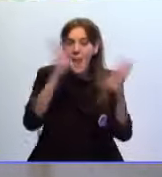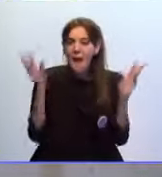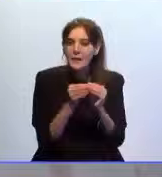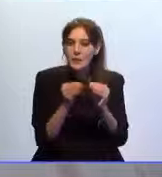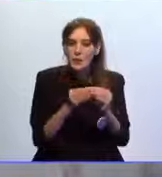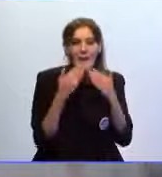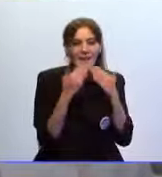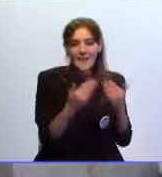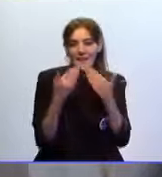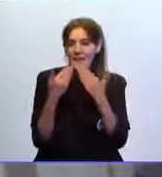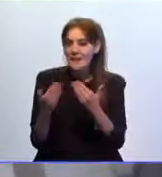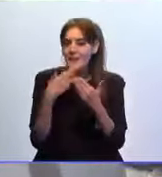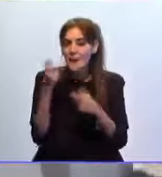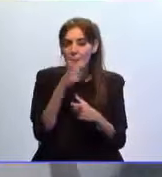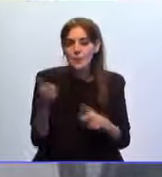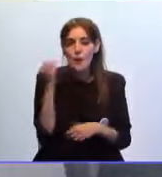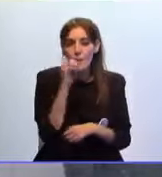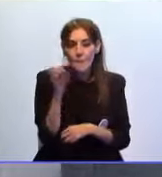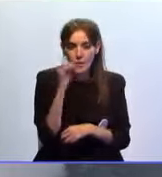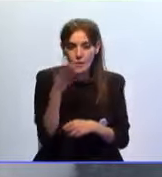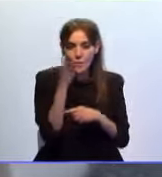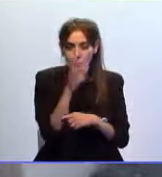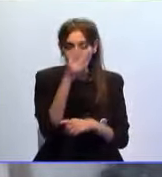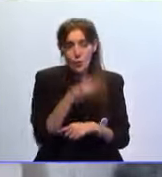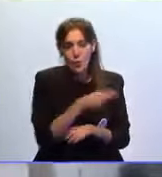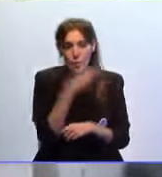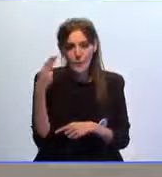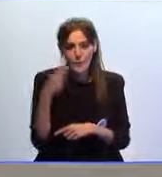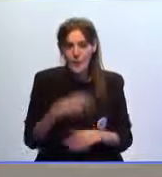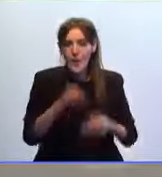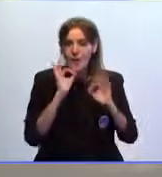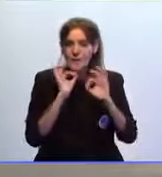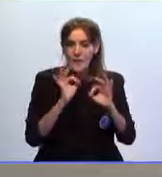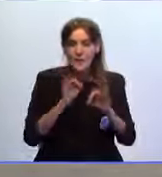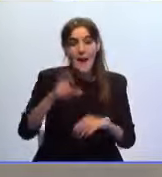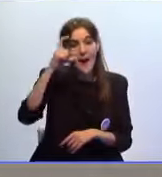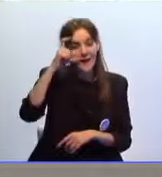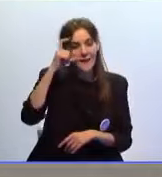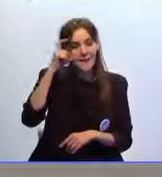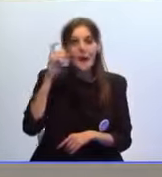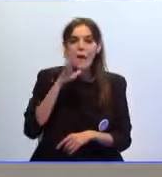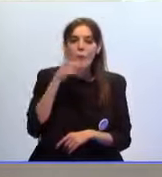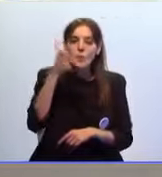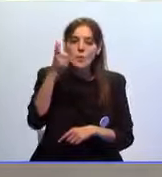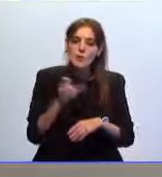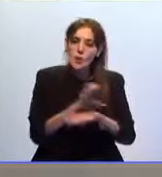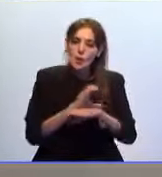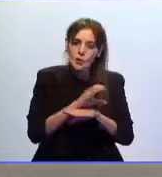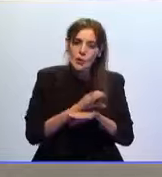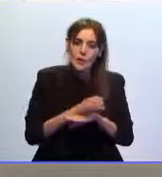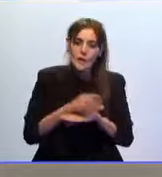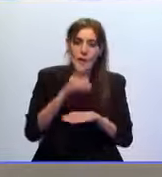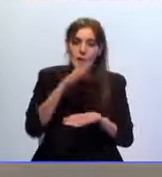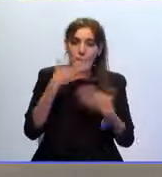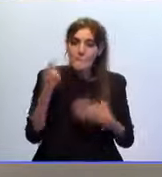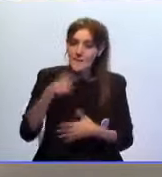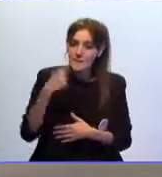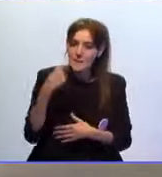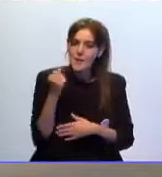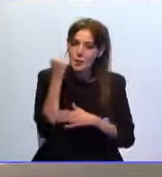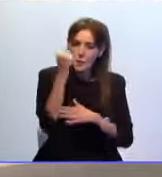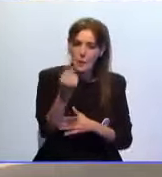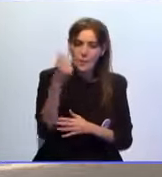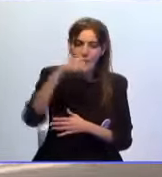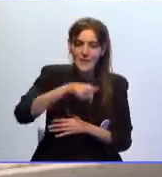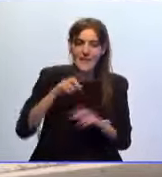querido agradecer a todos los ponentes su compromiso y, en particular, a Alberto Gaitán, consejero de Presidencia y Gobernación, por su apoyo en